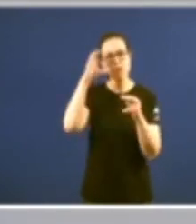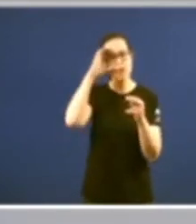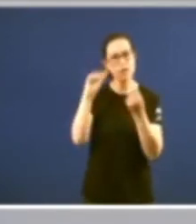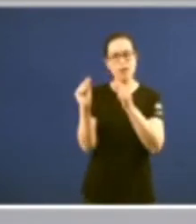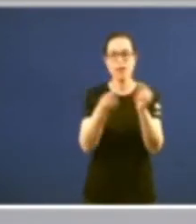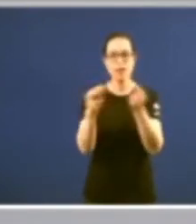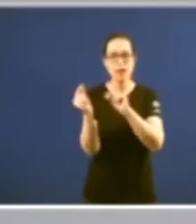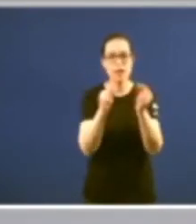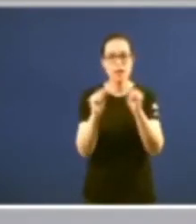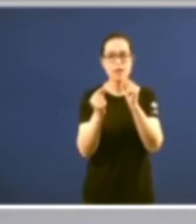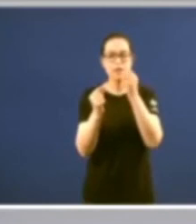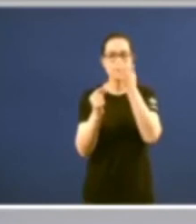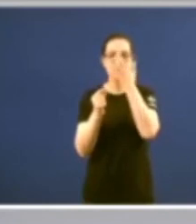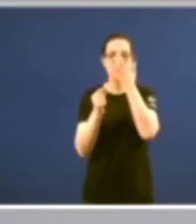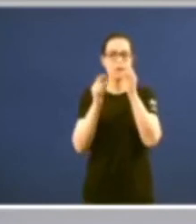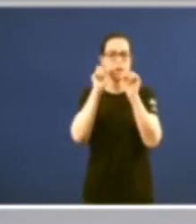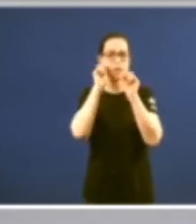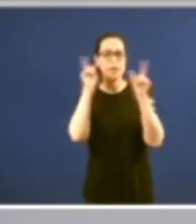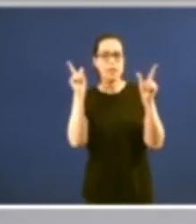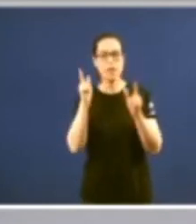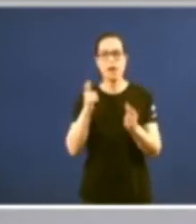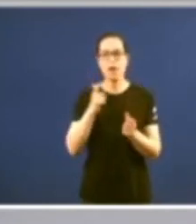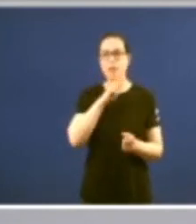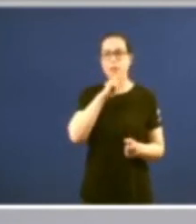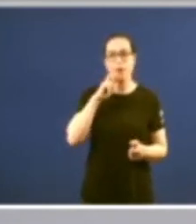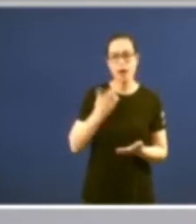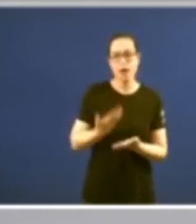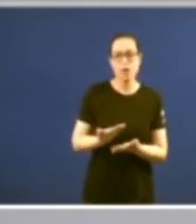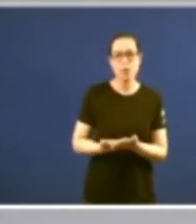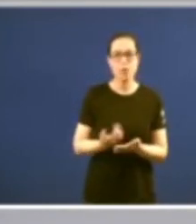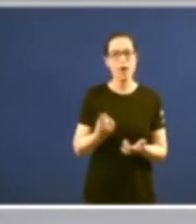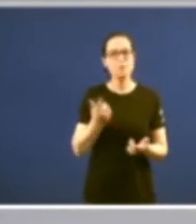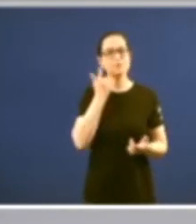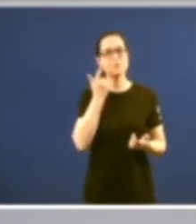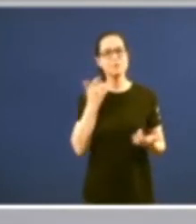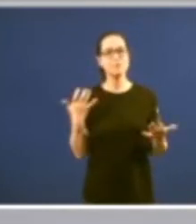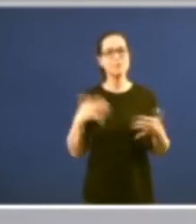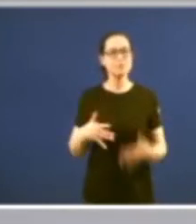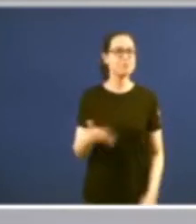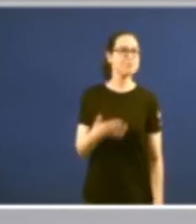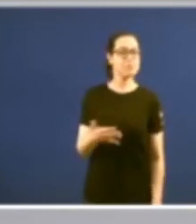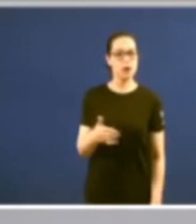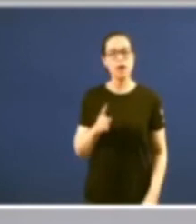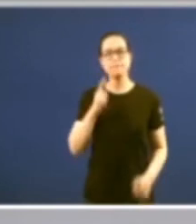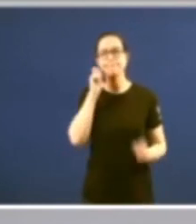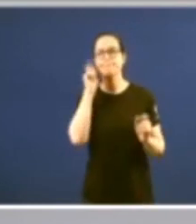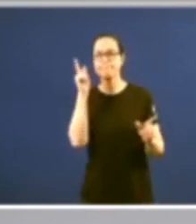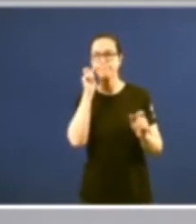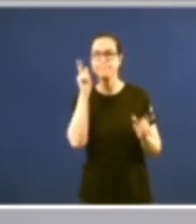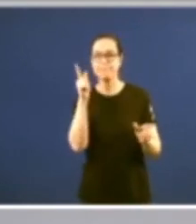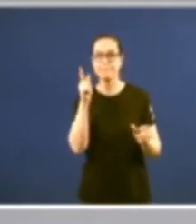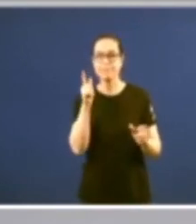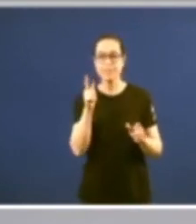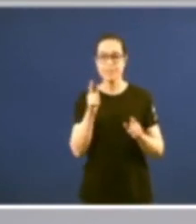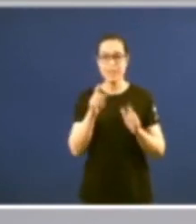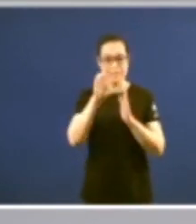que como xa estamos acostumados parece que non o ten pero sin esta ferramenta